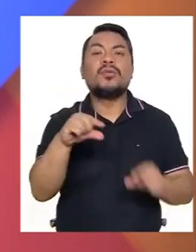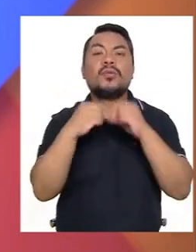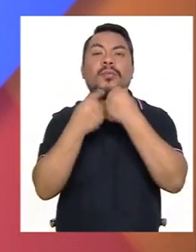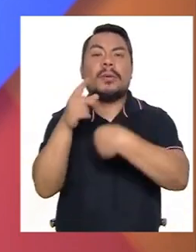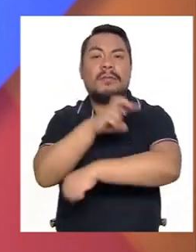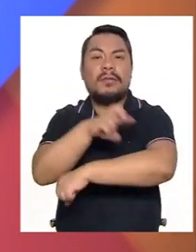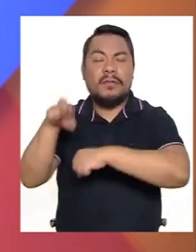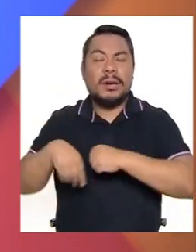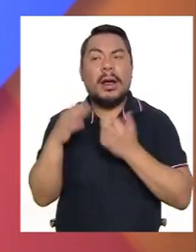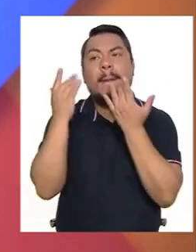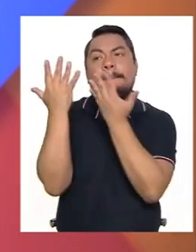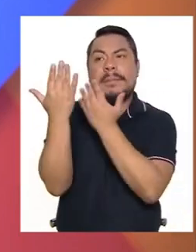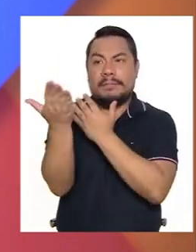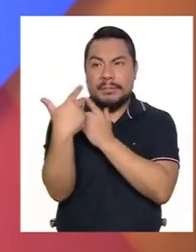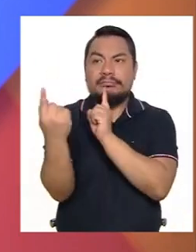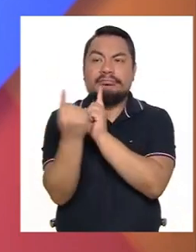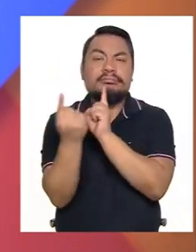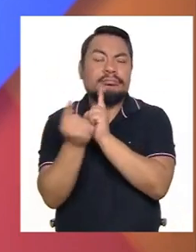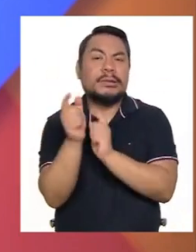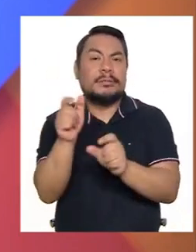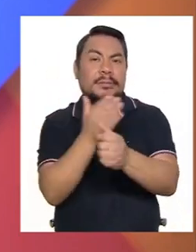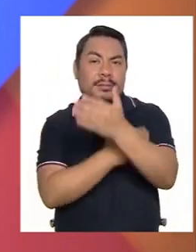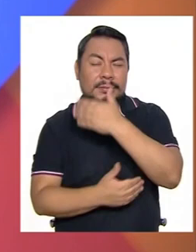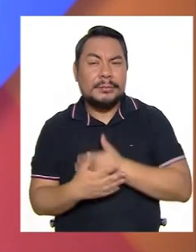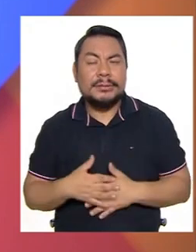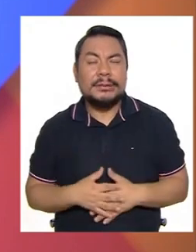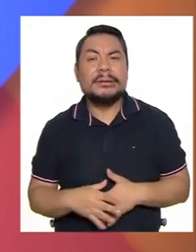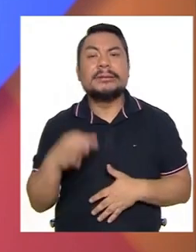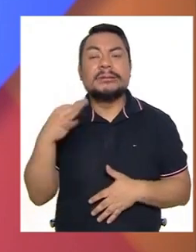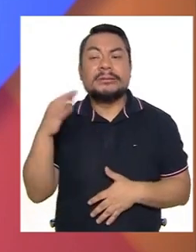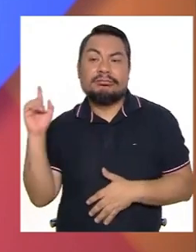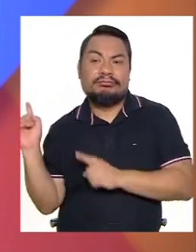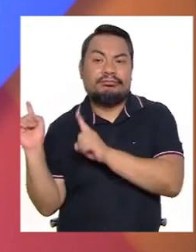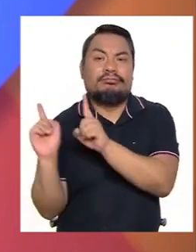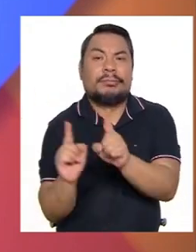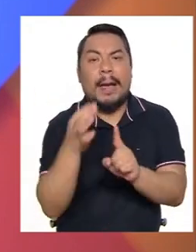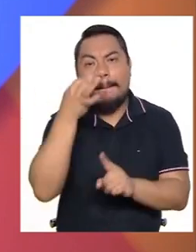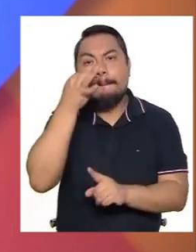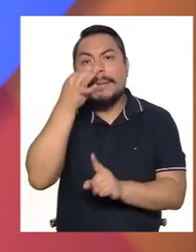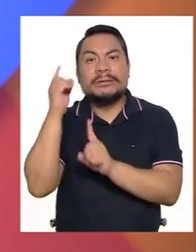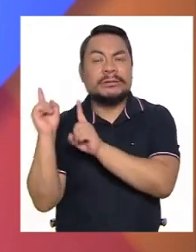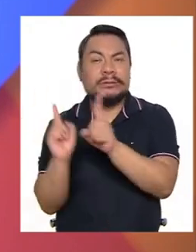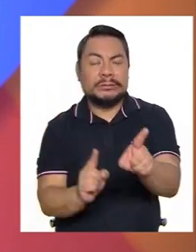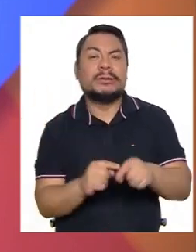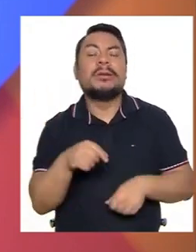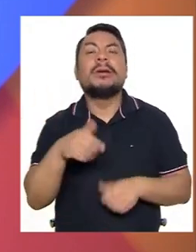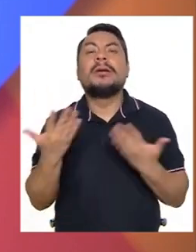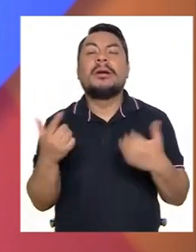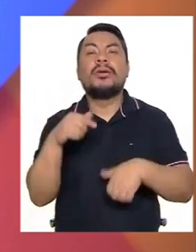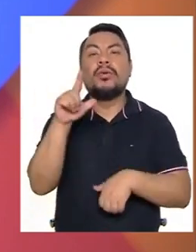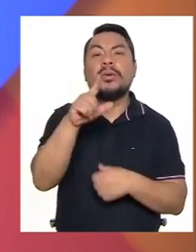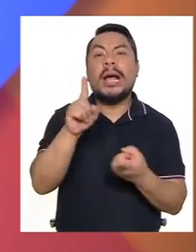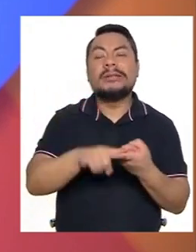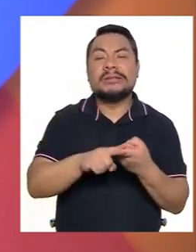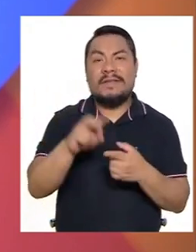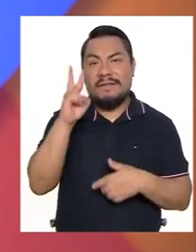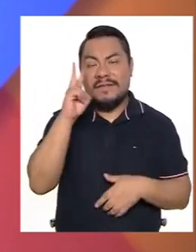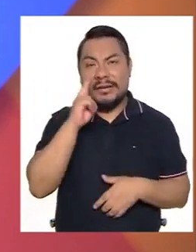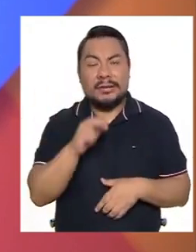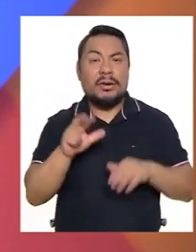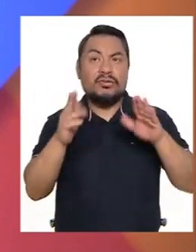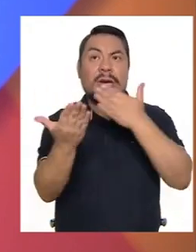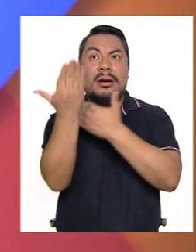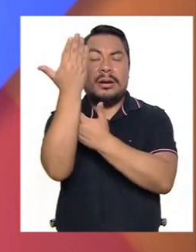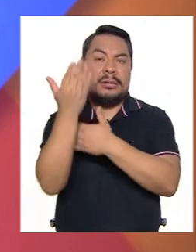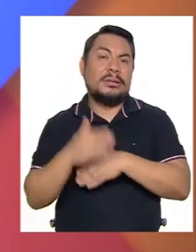espera, ¿no? Digamos, presencialmente siempre de 8 a 5 de la tarde, de lunes a viernes, pero está el teléfono,